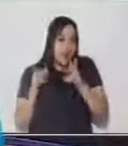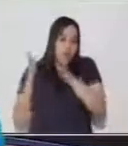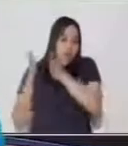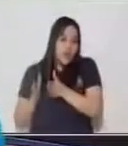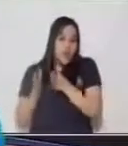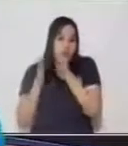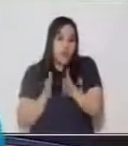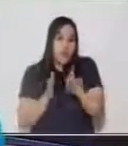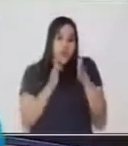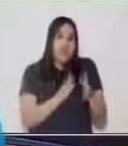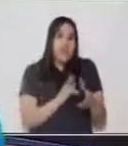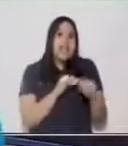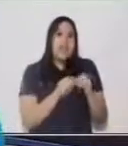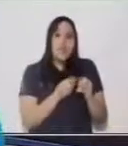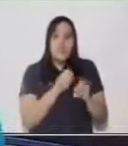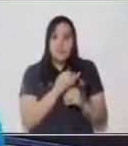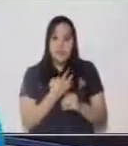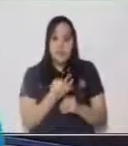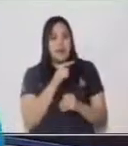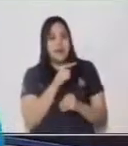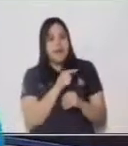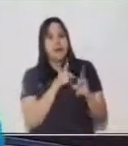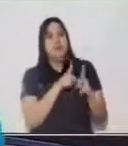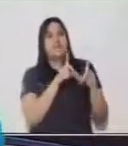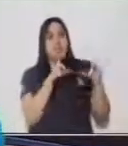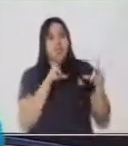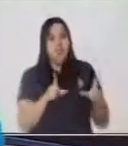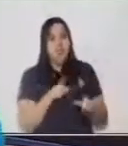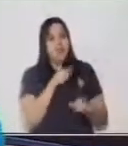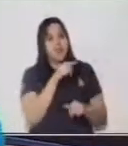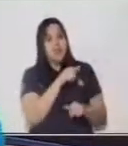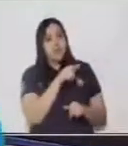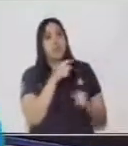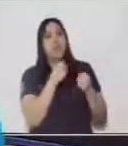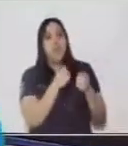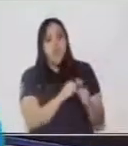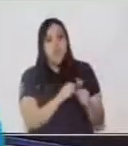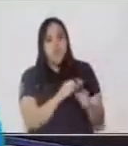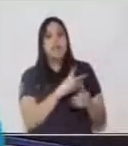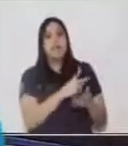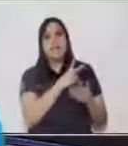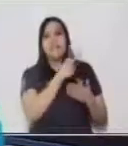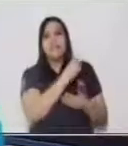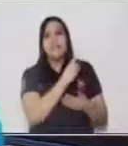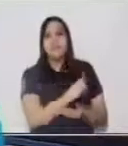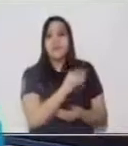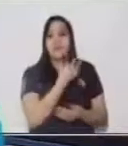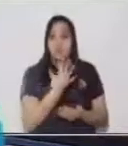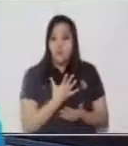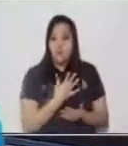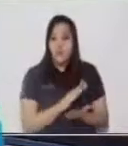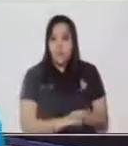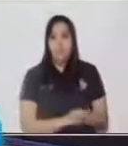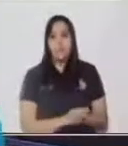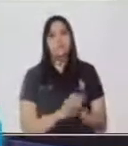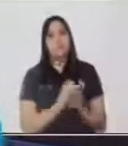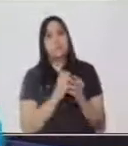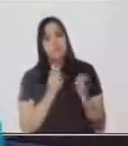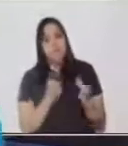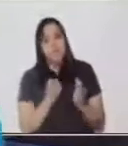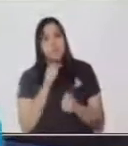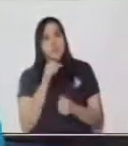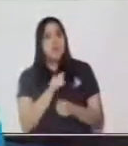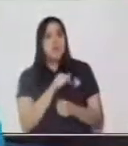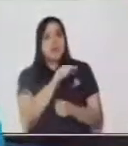numeración, es el lugar en el que va a tener el valor. Ahora entonces, te voy a invitar